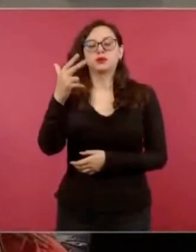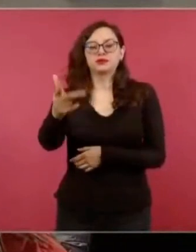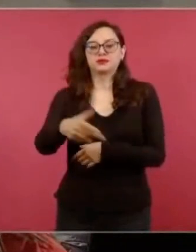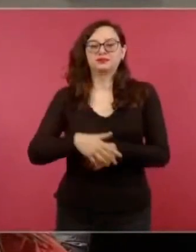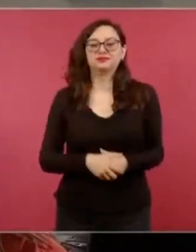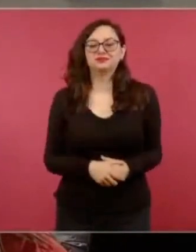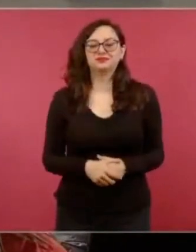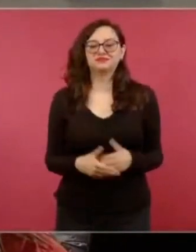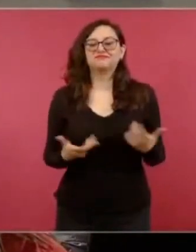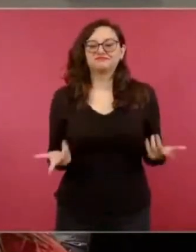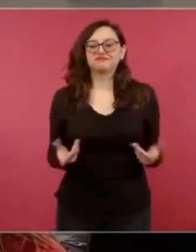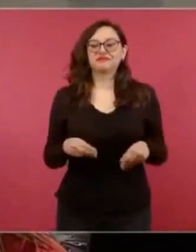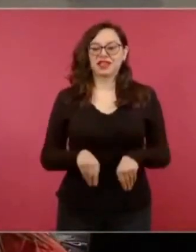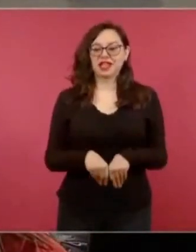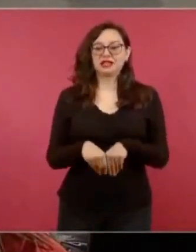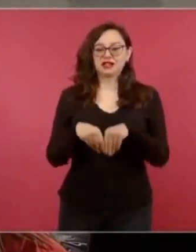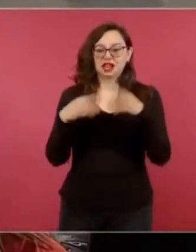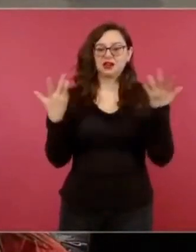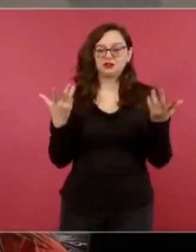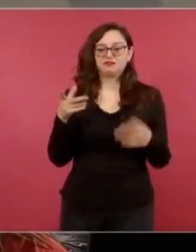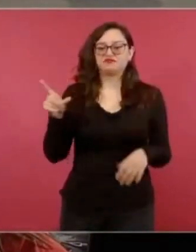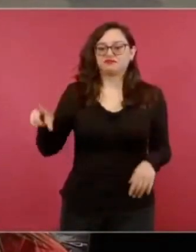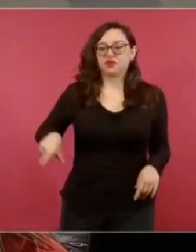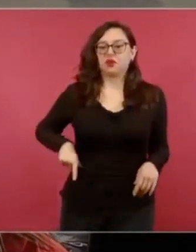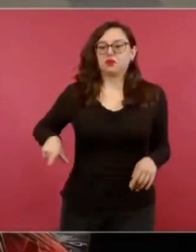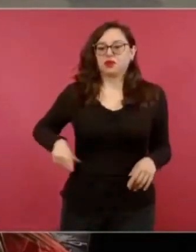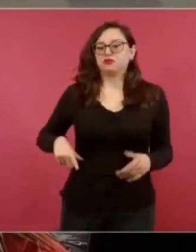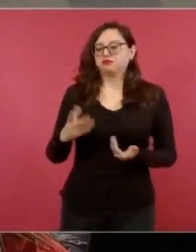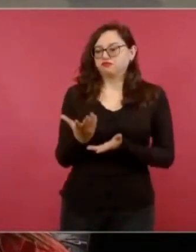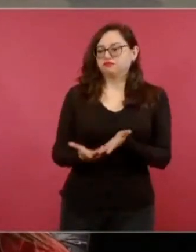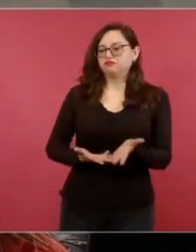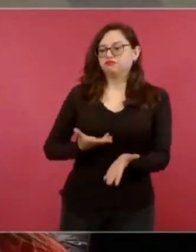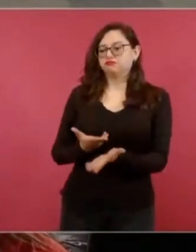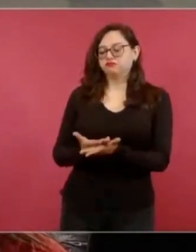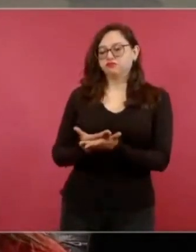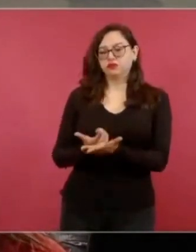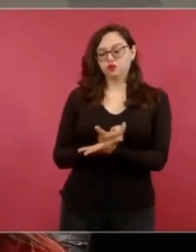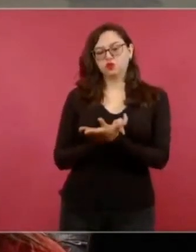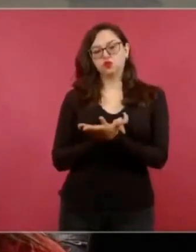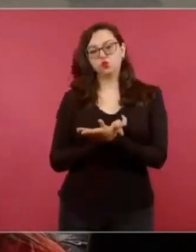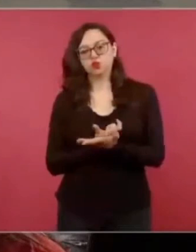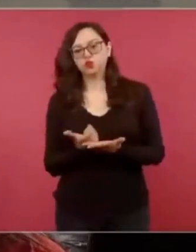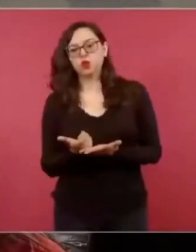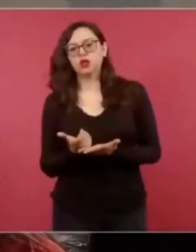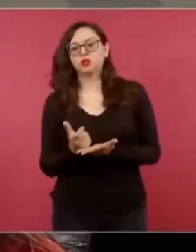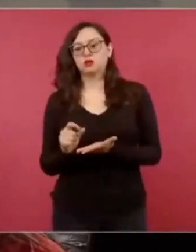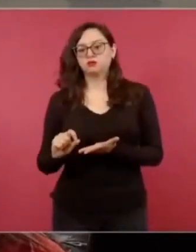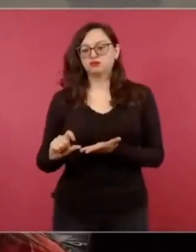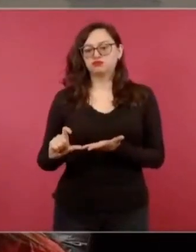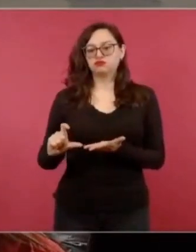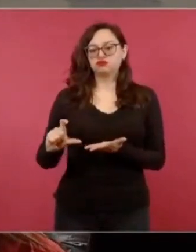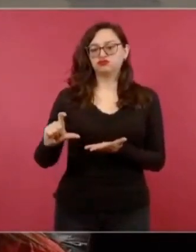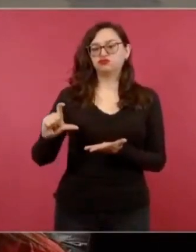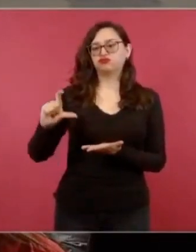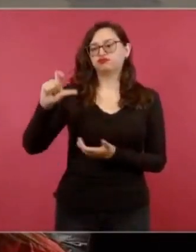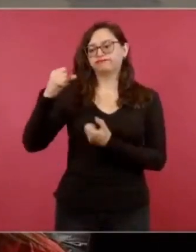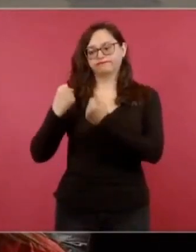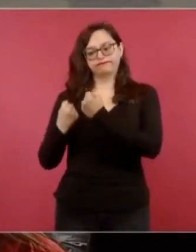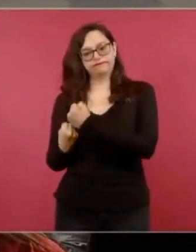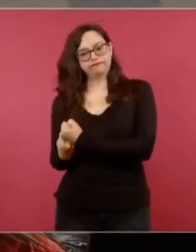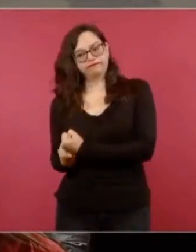por la política de incremento al salario mínimo que siempre empuja el resto